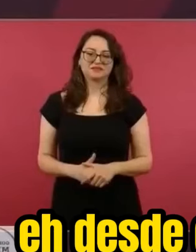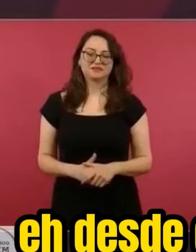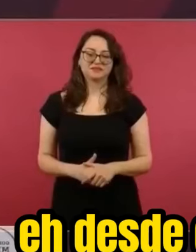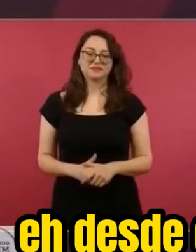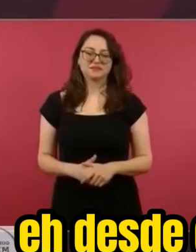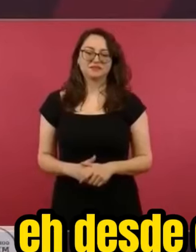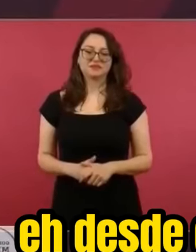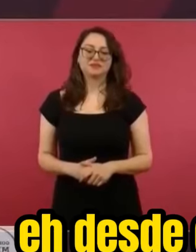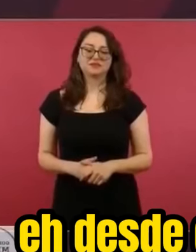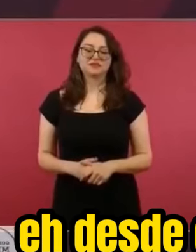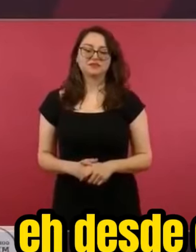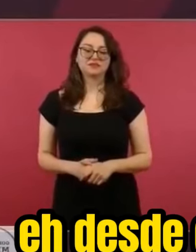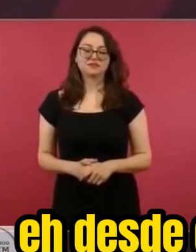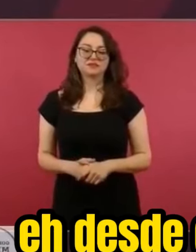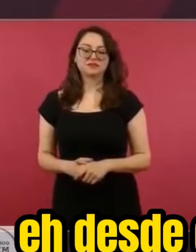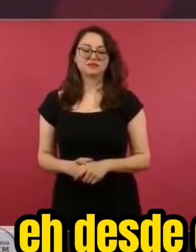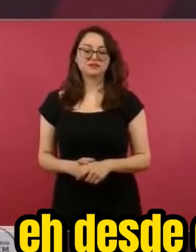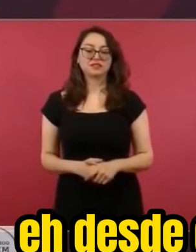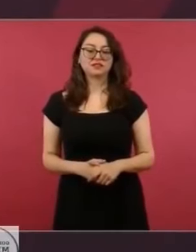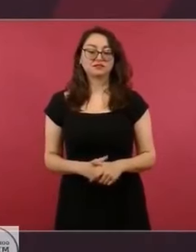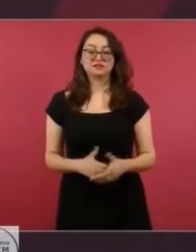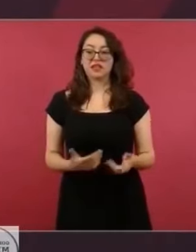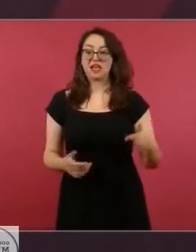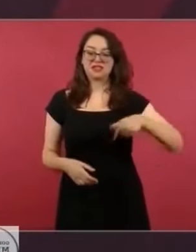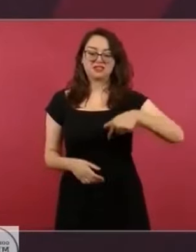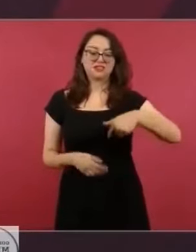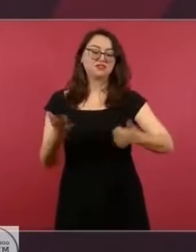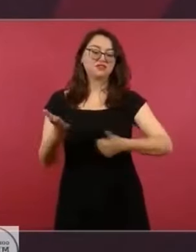construir el segundo piso,